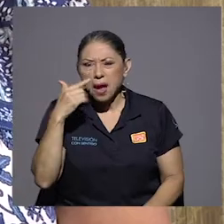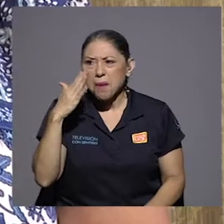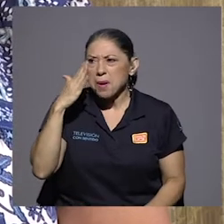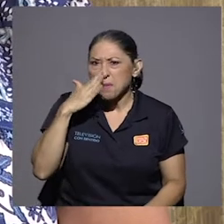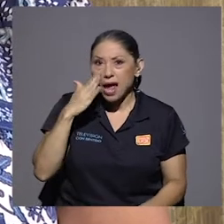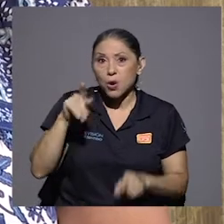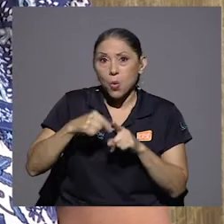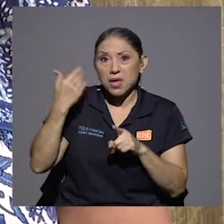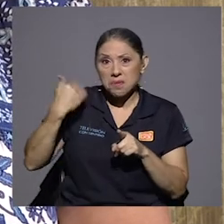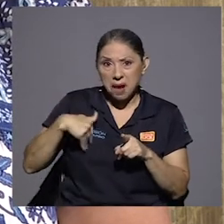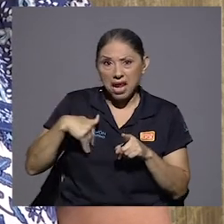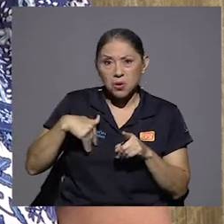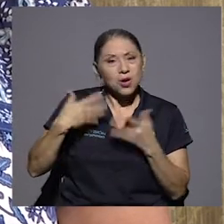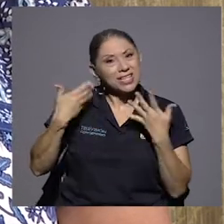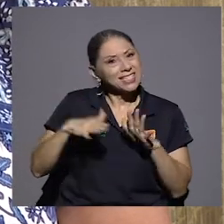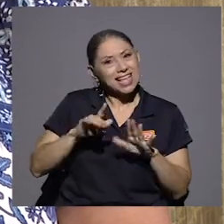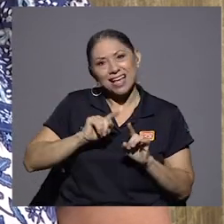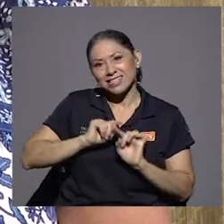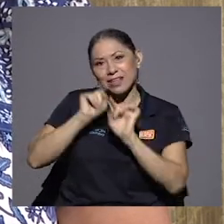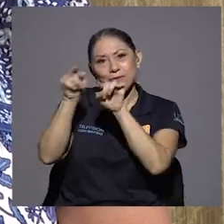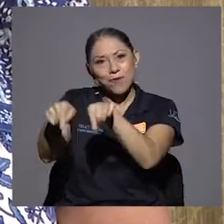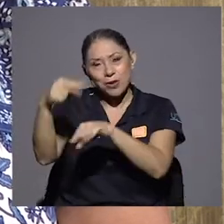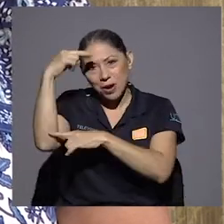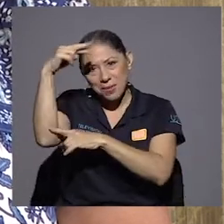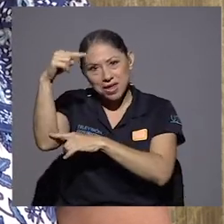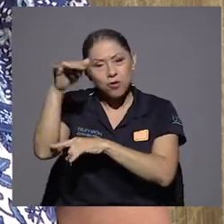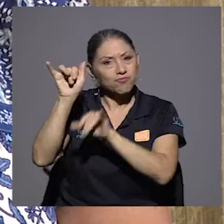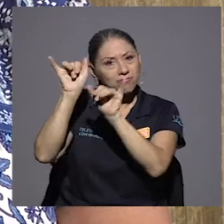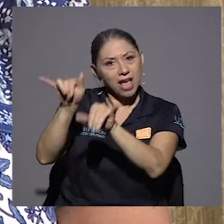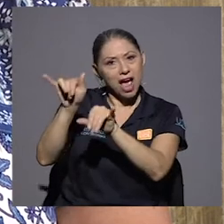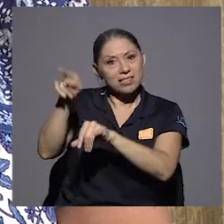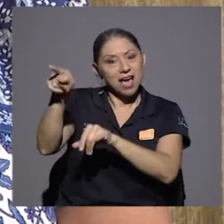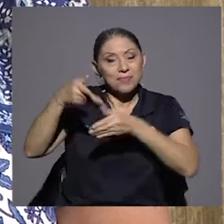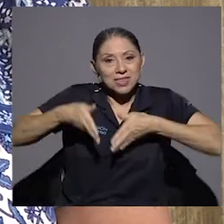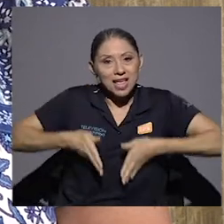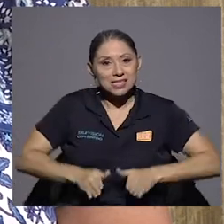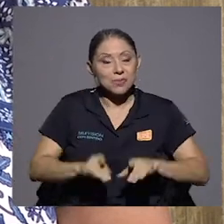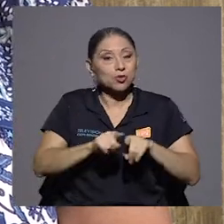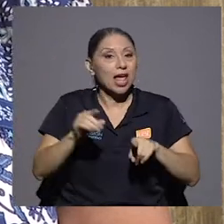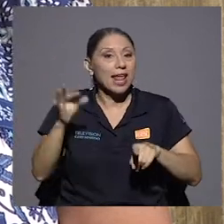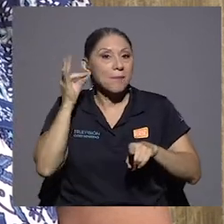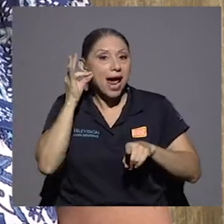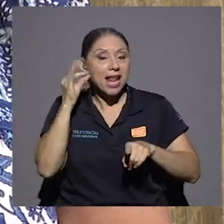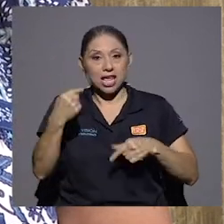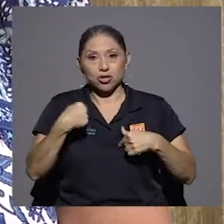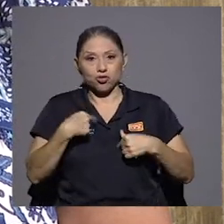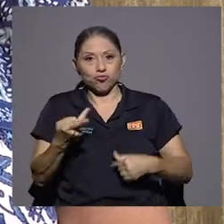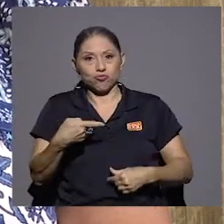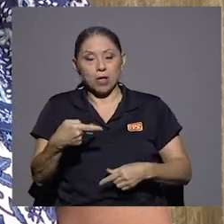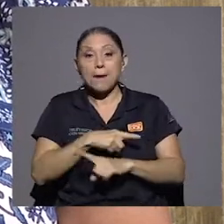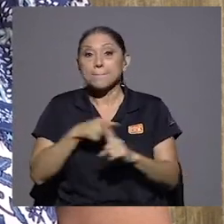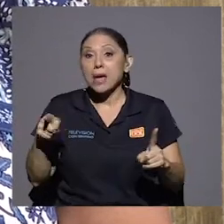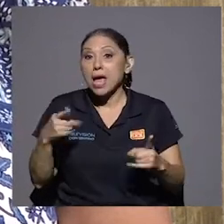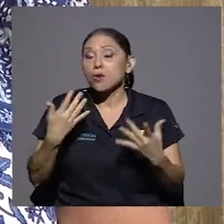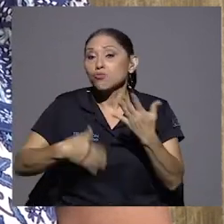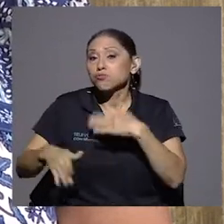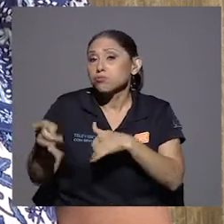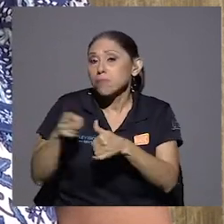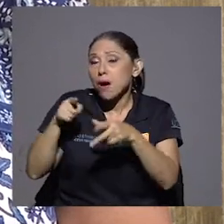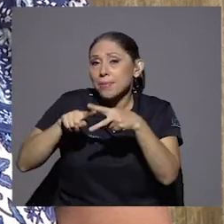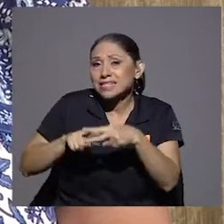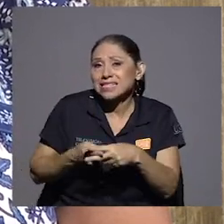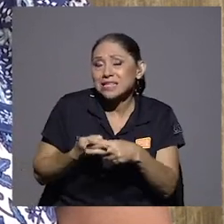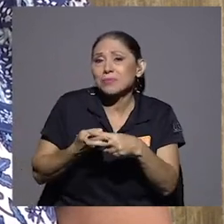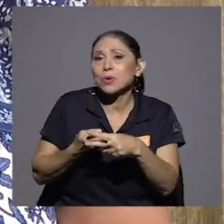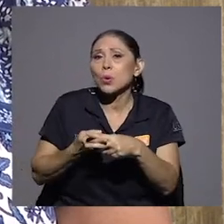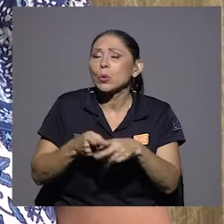menos. Y ya en México ya nacimos mi hermana y yo. Pero fue una etapa... Al principio mi